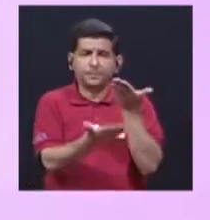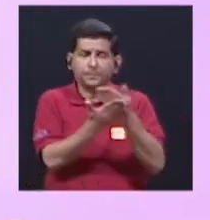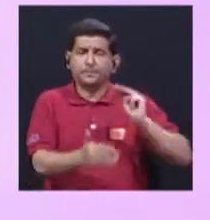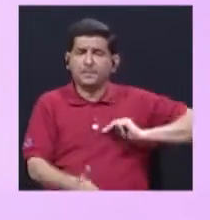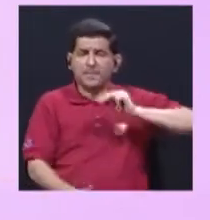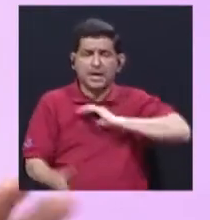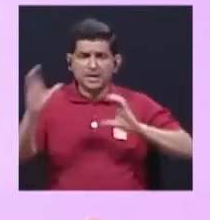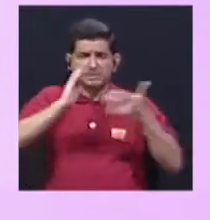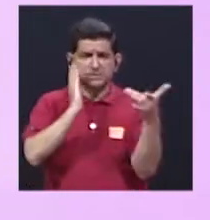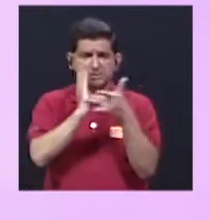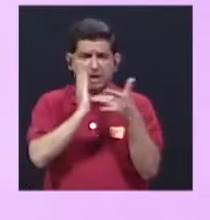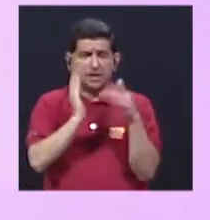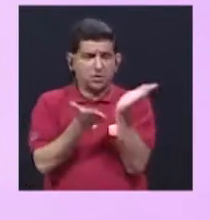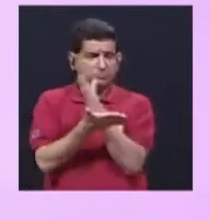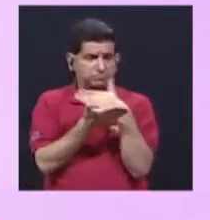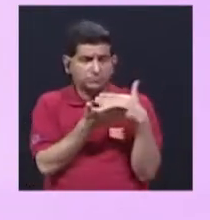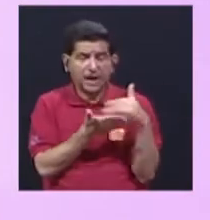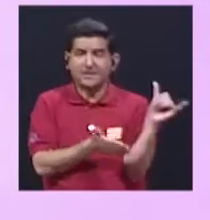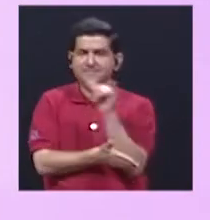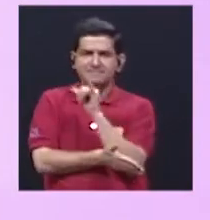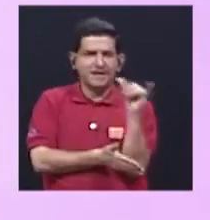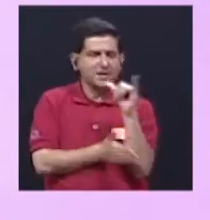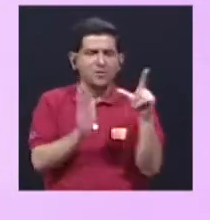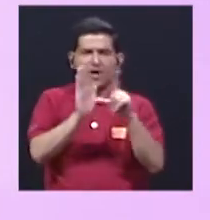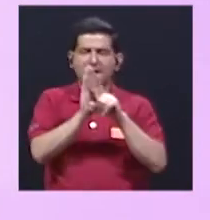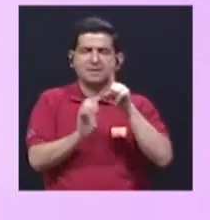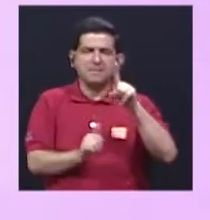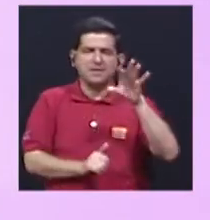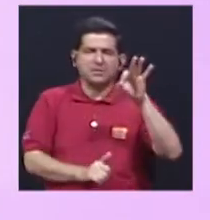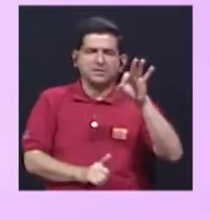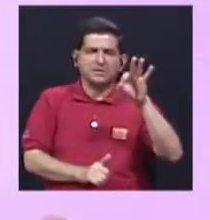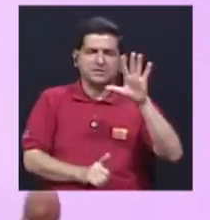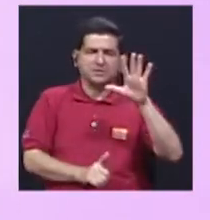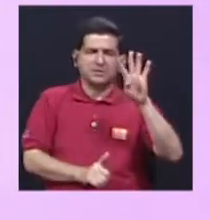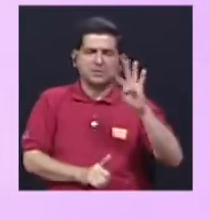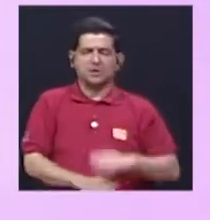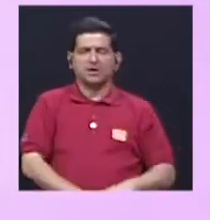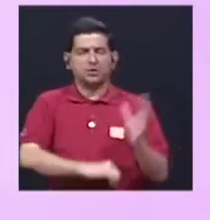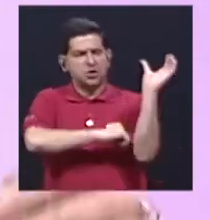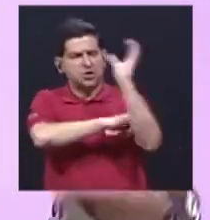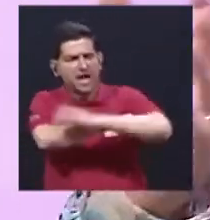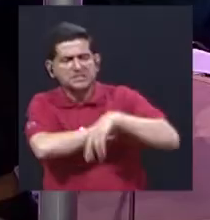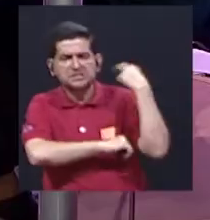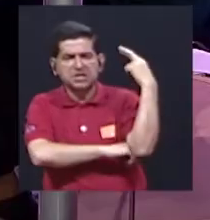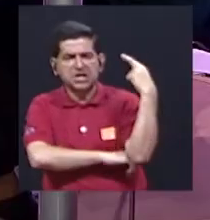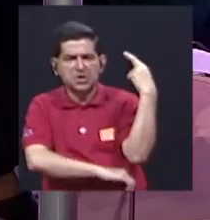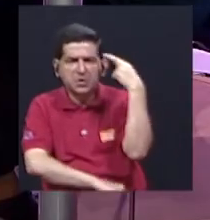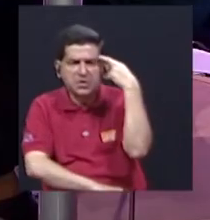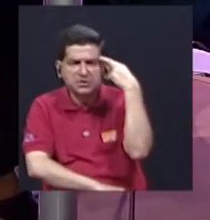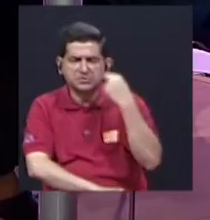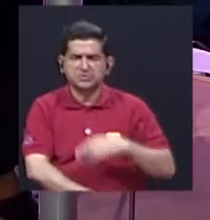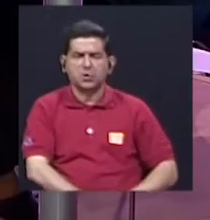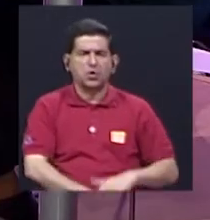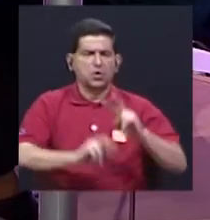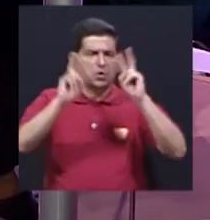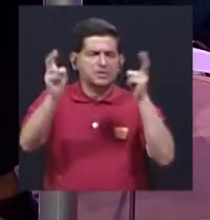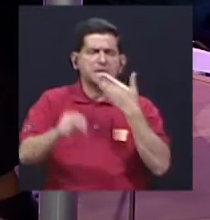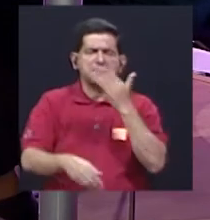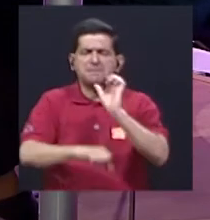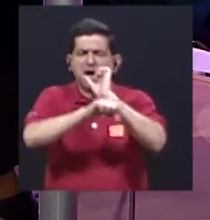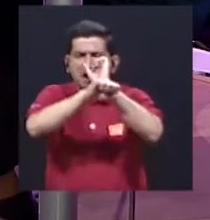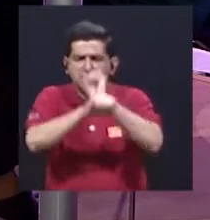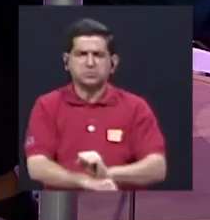del MISIT es, en esta parte, lo mismo que está en ley del 54. Las sanciones por el tema de las malas